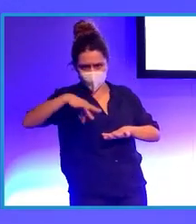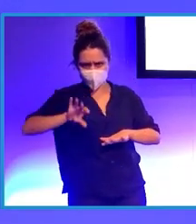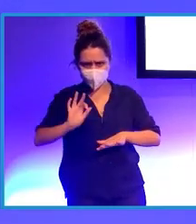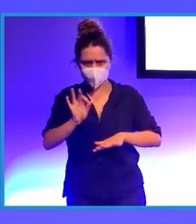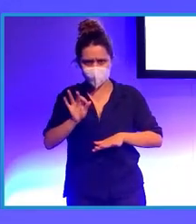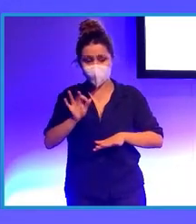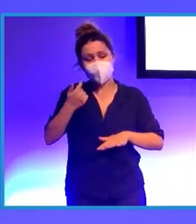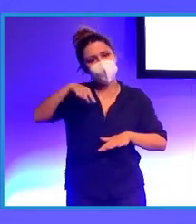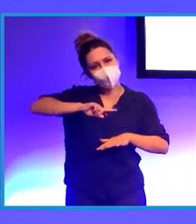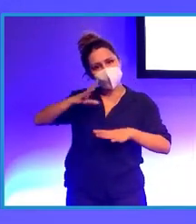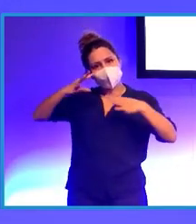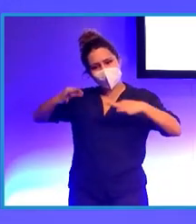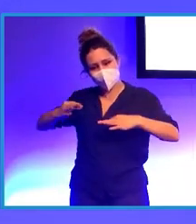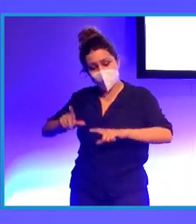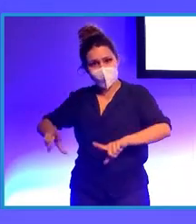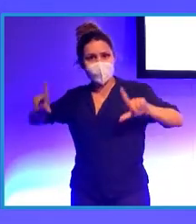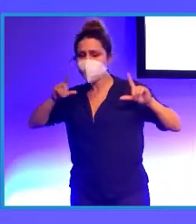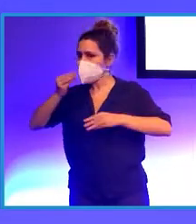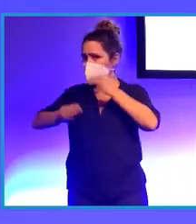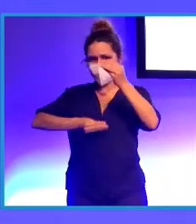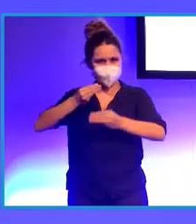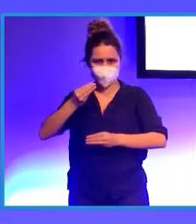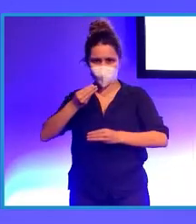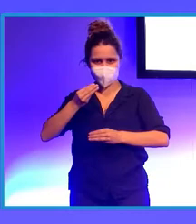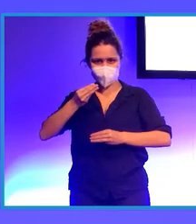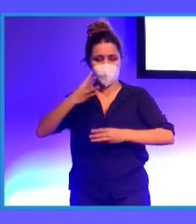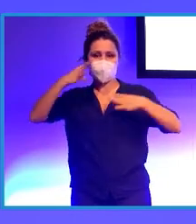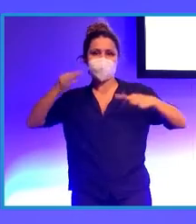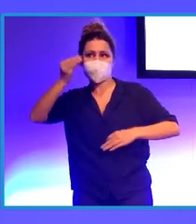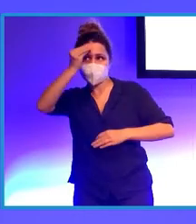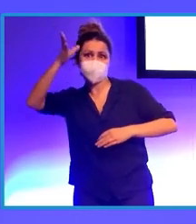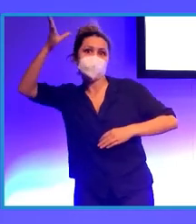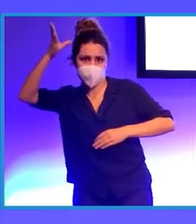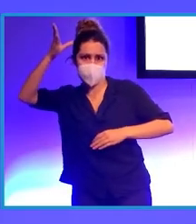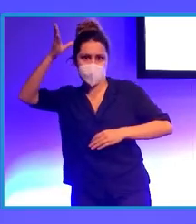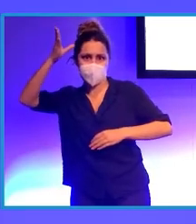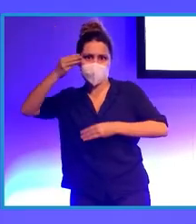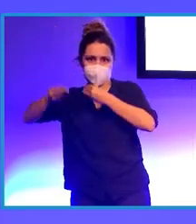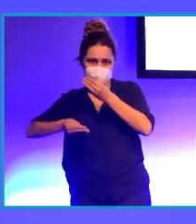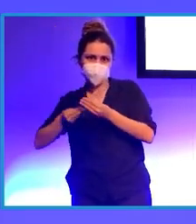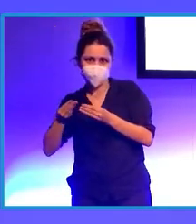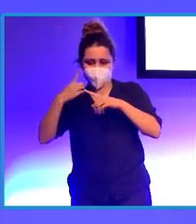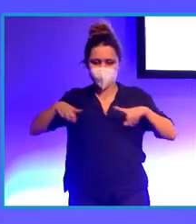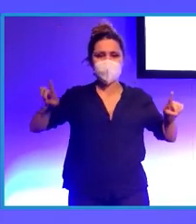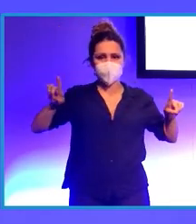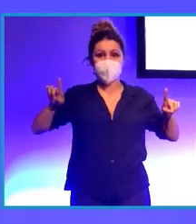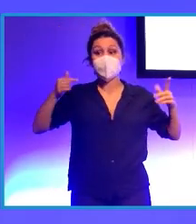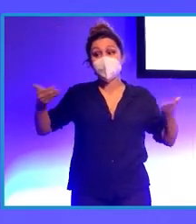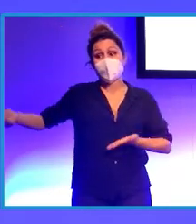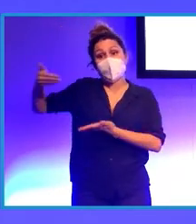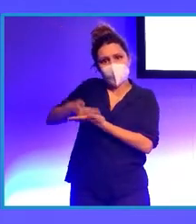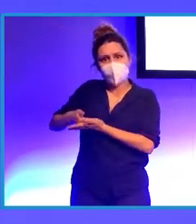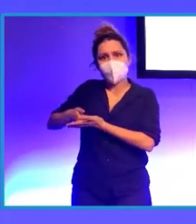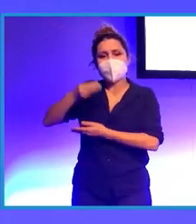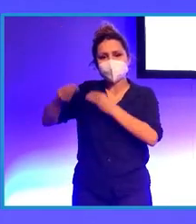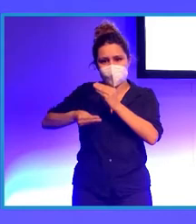nosotros no es realidad aumentada, es realidad virtual. Podemos hacer realidad aumentada, pero no es realidad aumentada, es realidad virtual. Pues me proponen hacer un programa